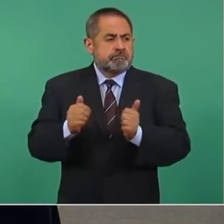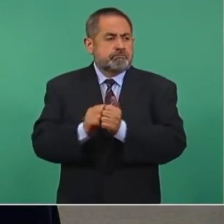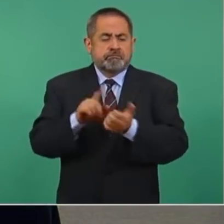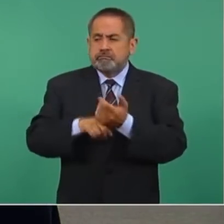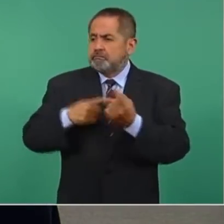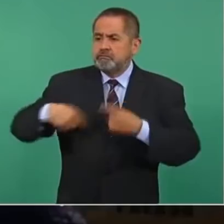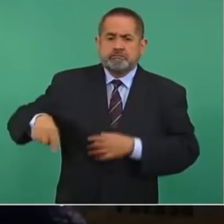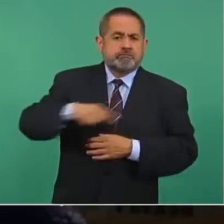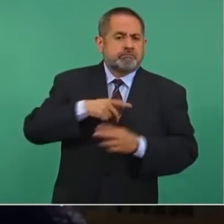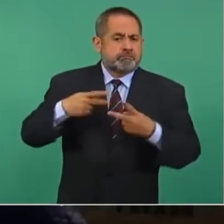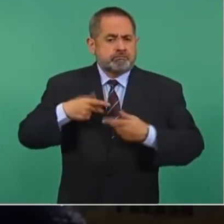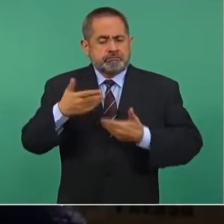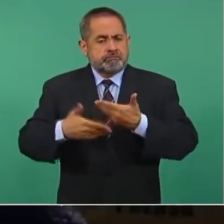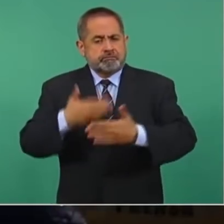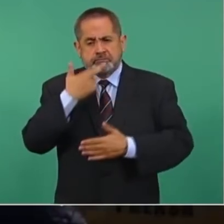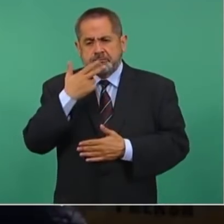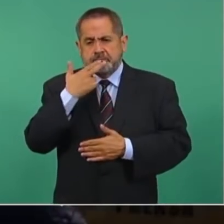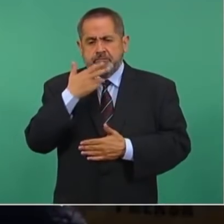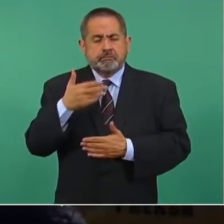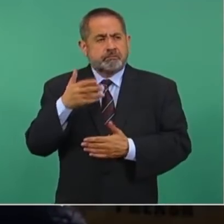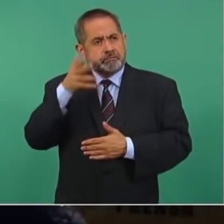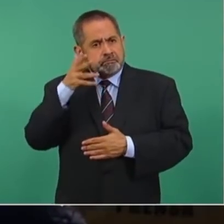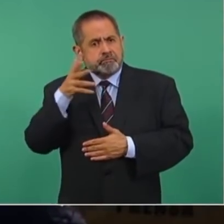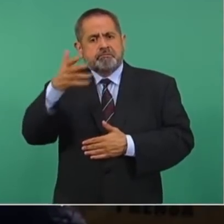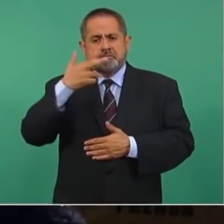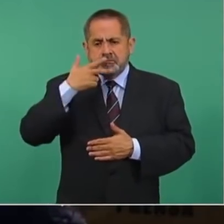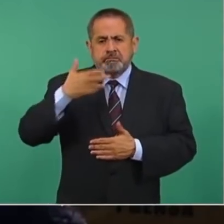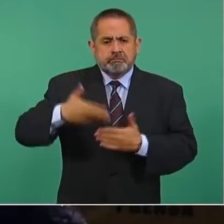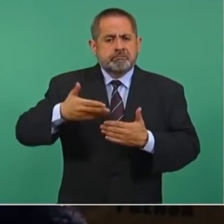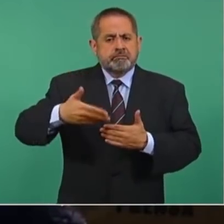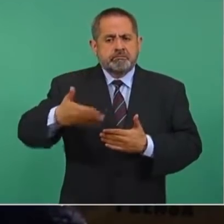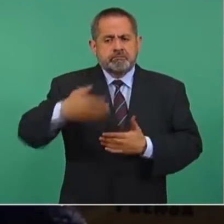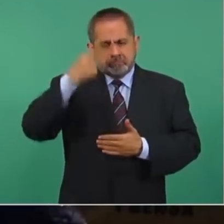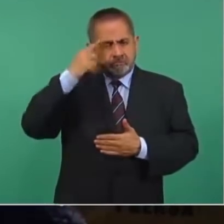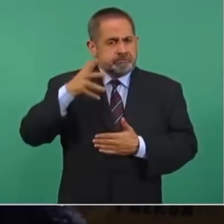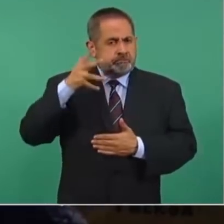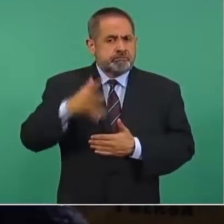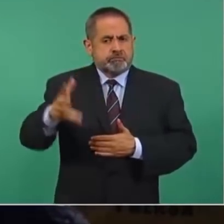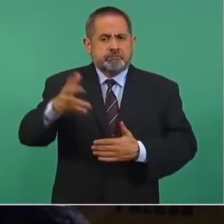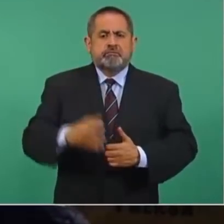gente y establecer un rumbo estratégico para el futuro.